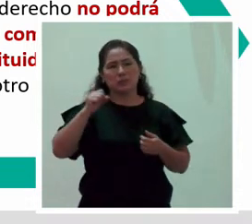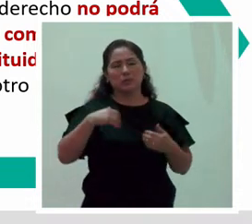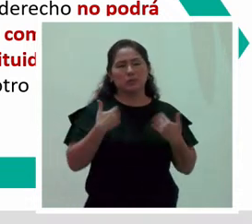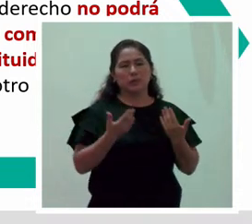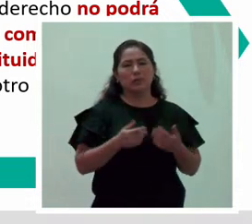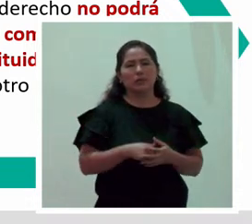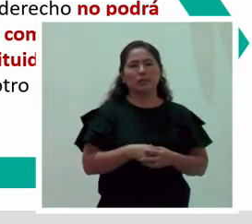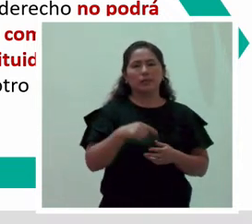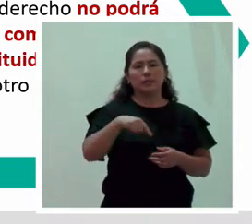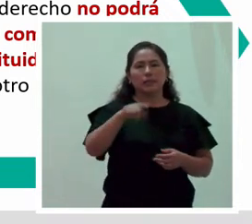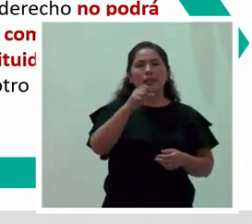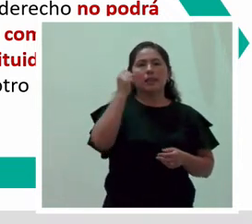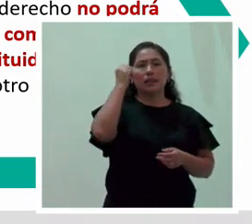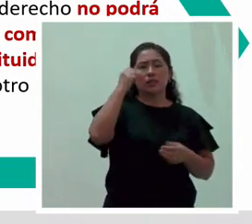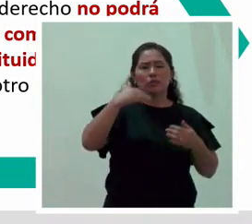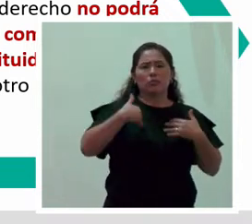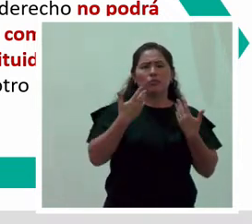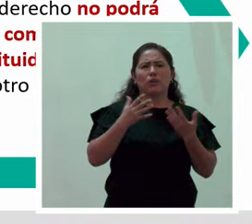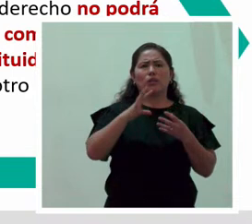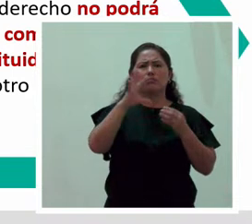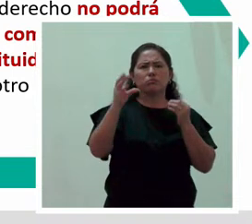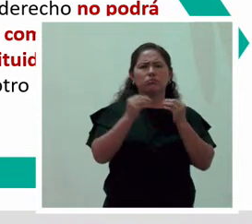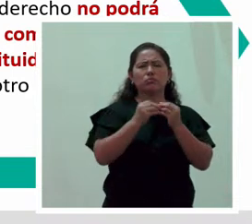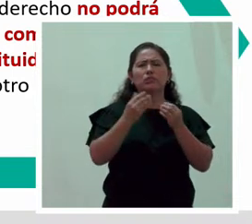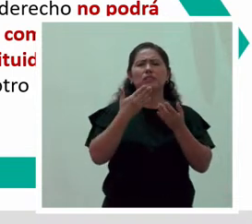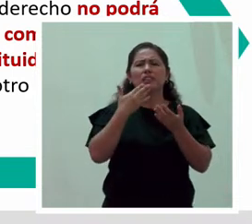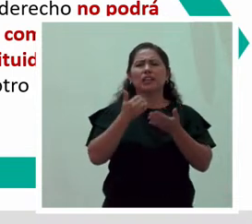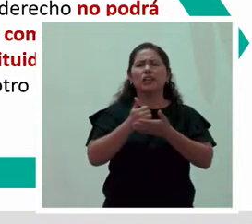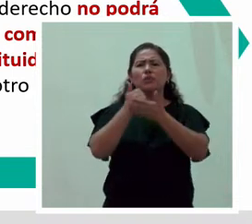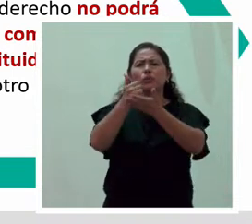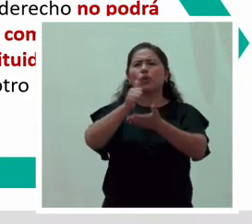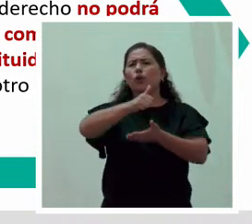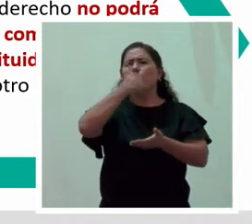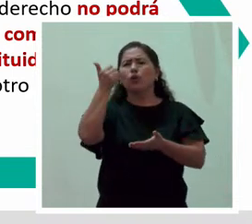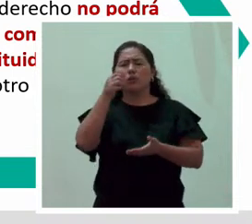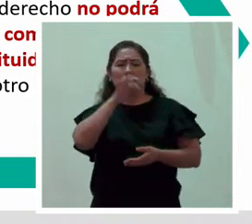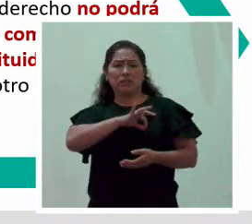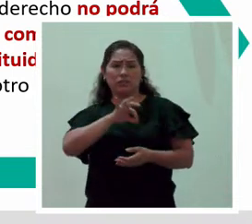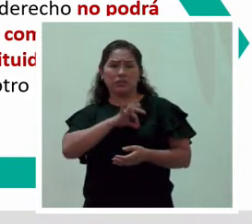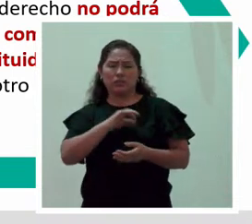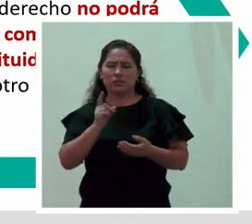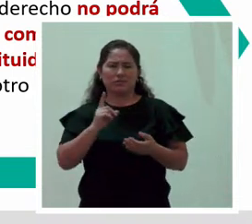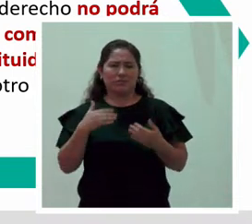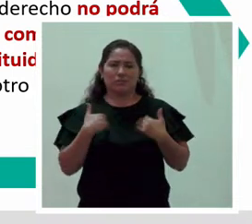derecho no puede ser compensado ni sustituido por ningún otro beneficio.